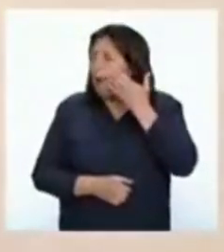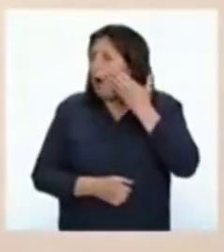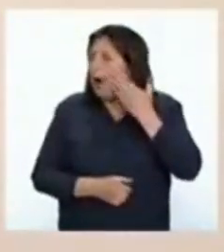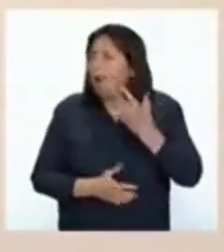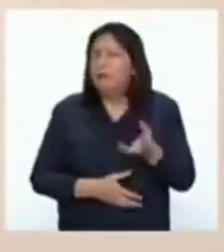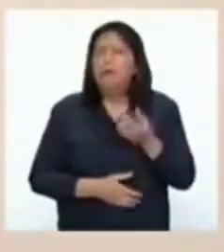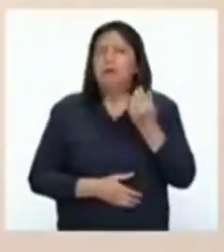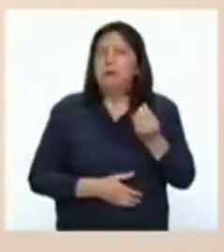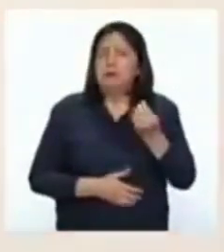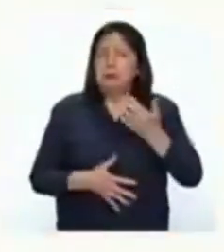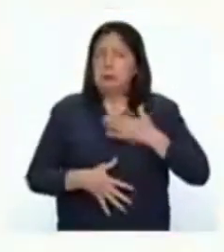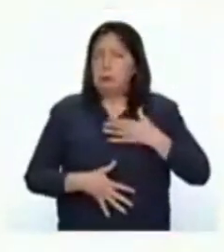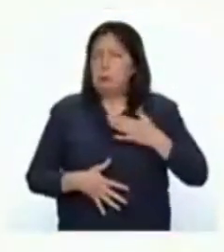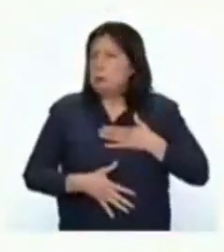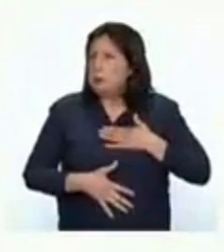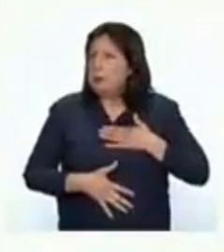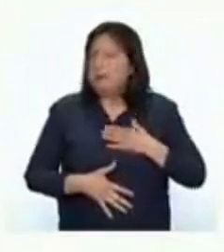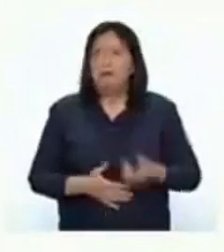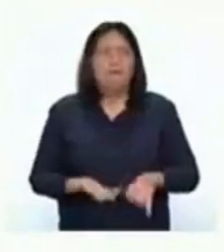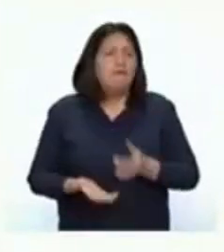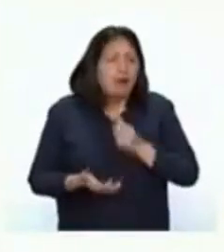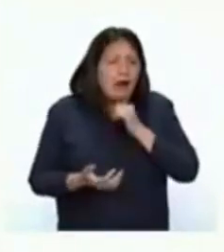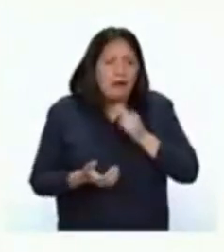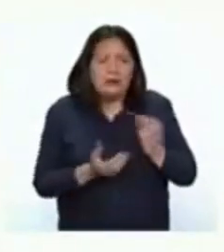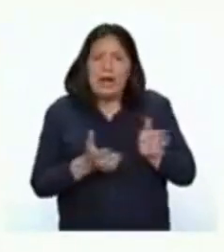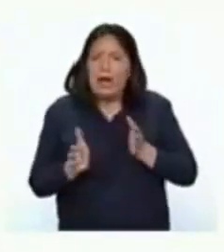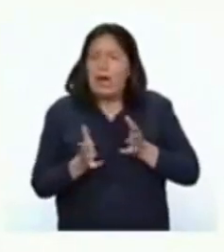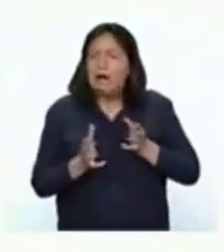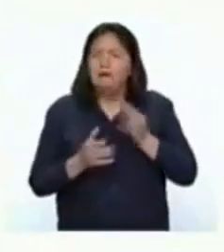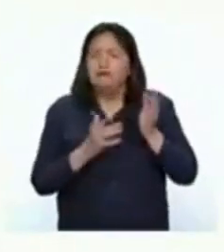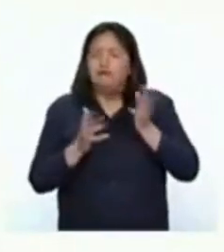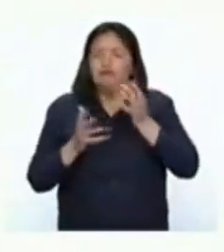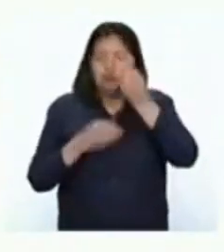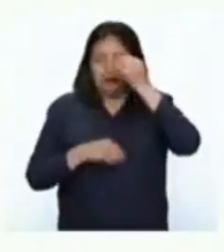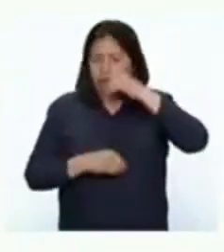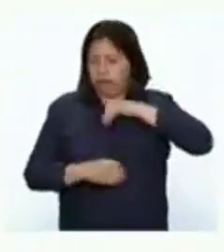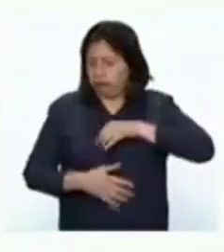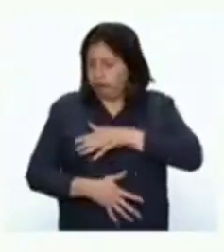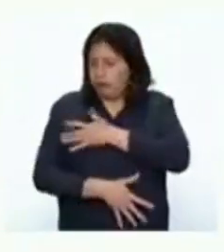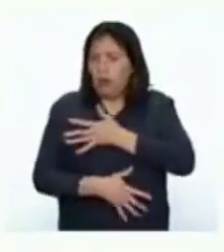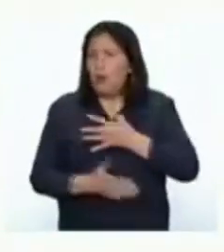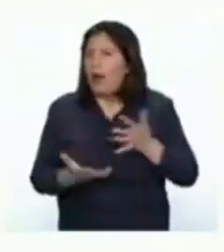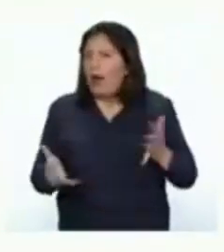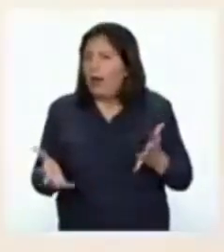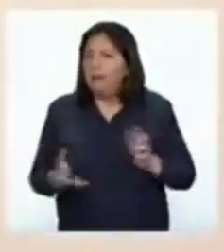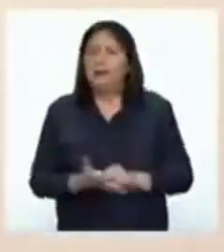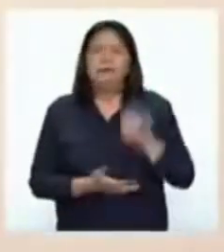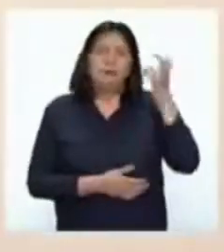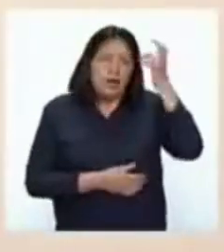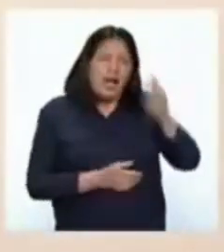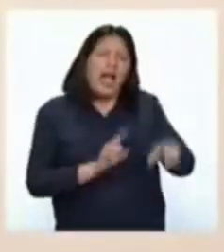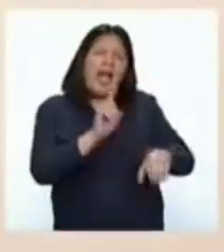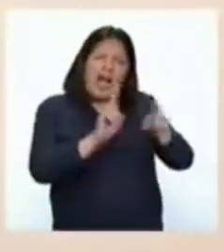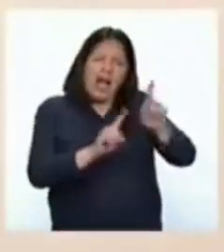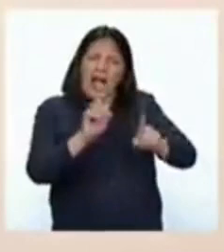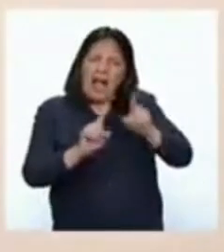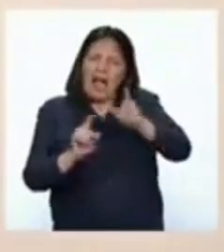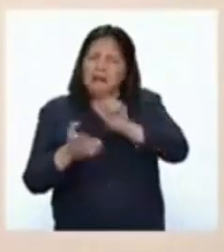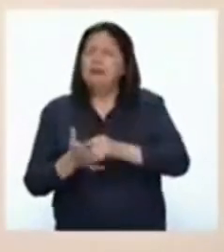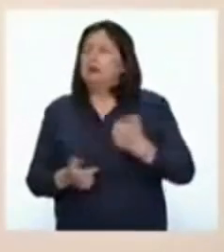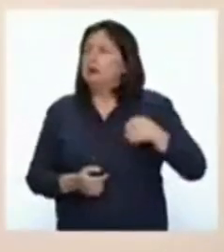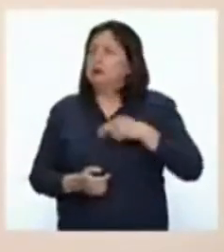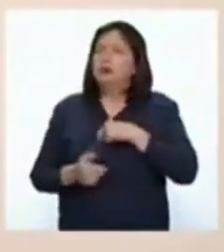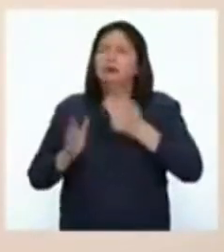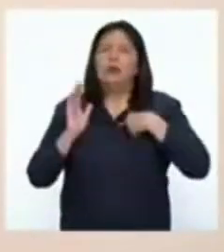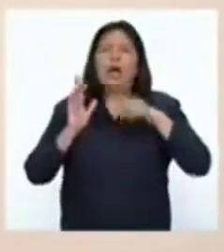es debido a que nuestro cuerpo no tiene la cantidad de oxígeno suficiente. A veces también nos pasa que cuando queremos estar